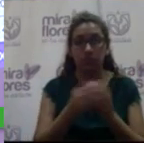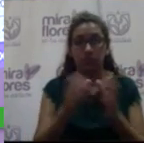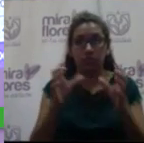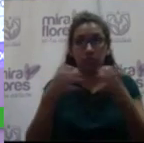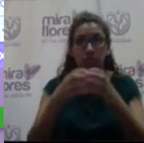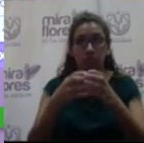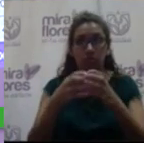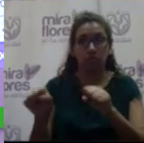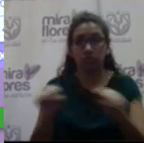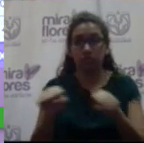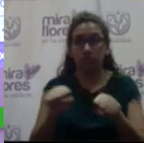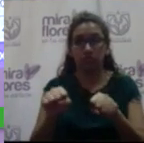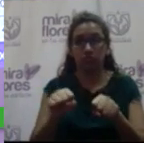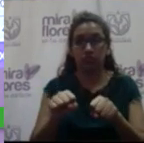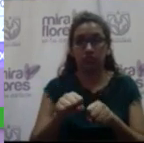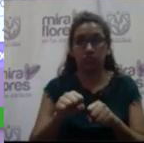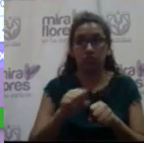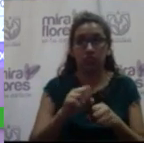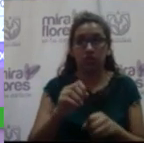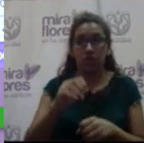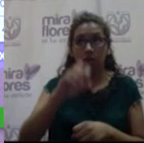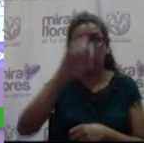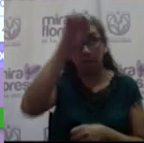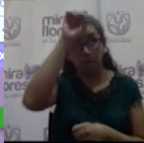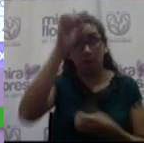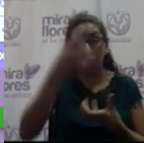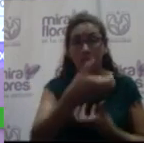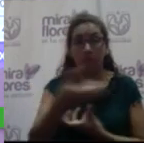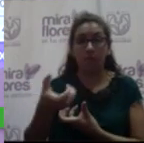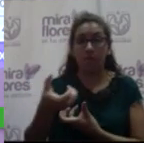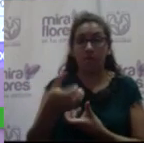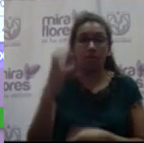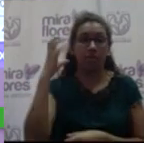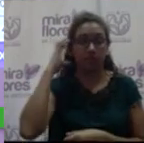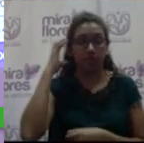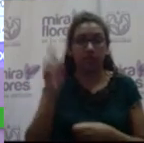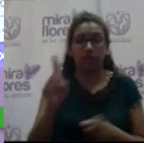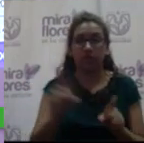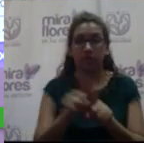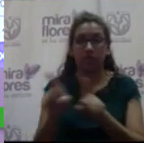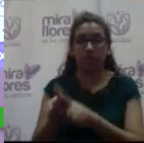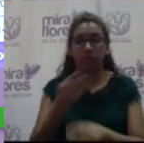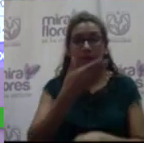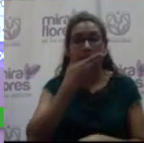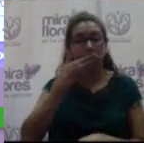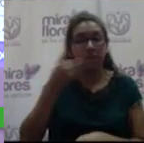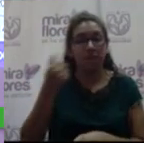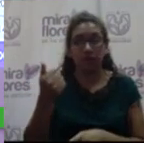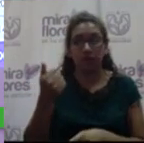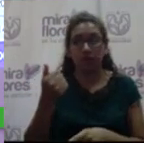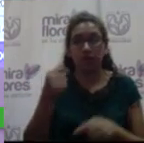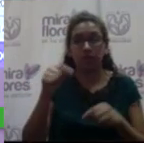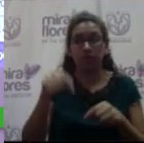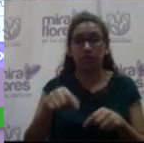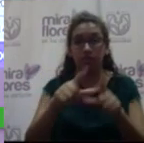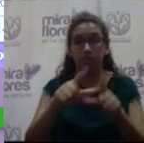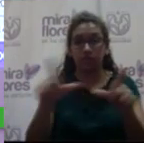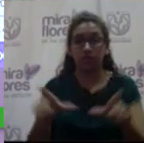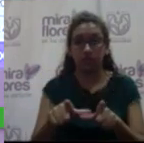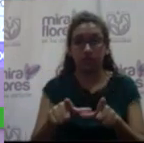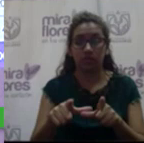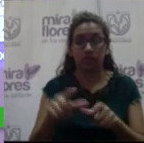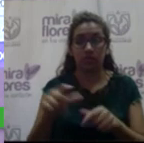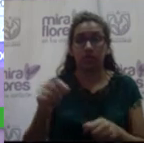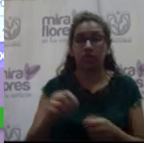antisísmico para los bomberos de Miraflores por un millón de soles. Mejoramiento del servicio de seguridad en los parques del distrito por un